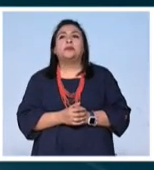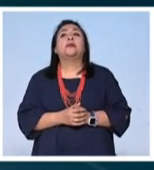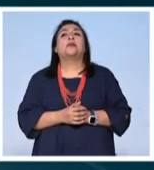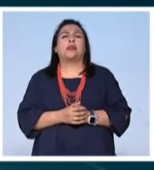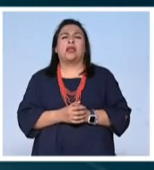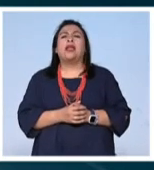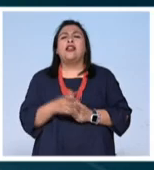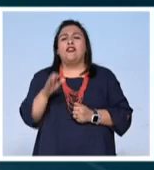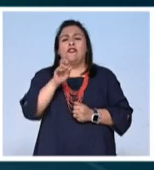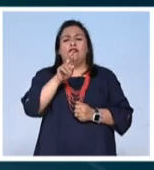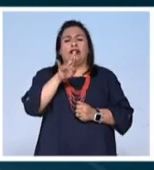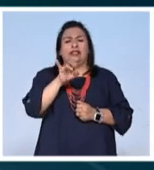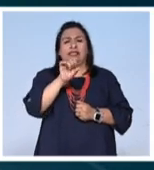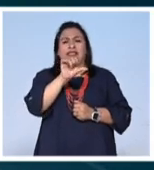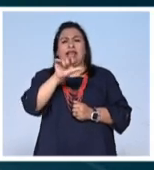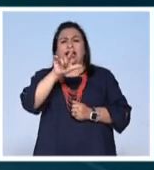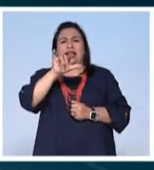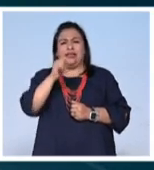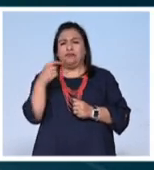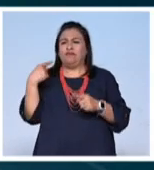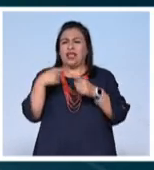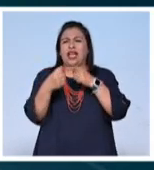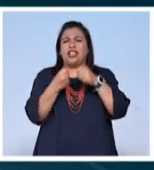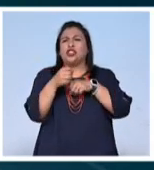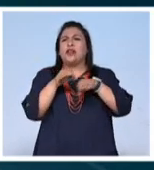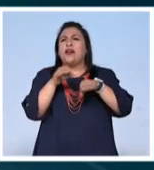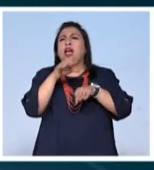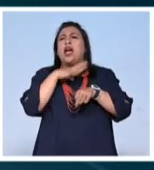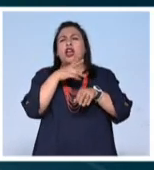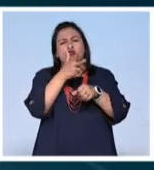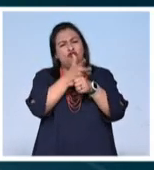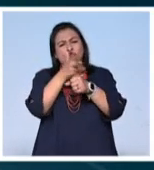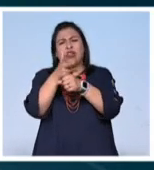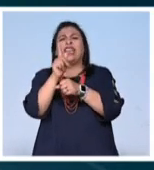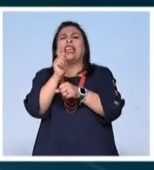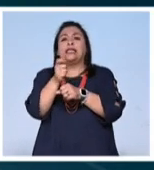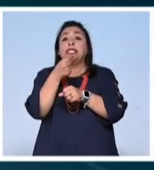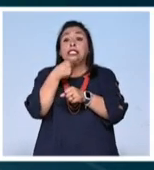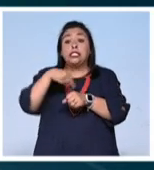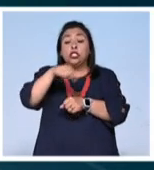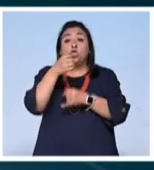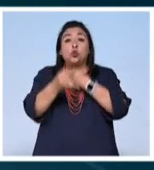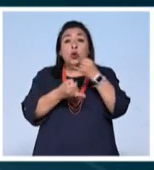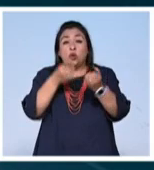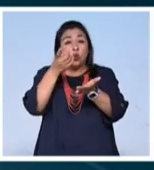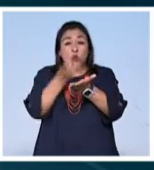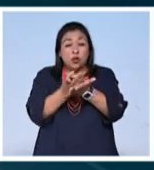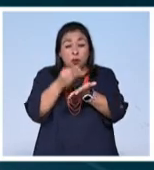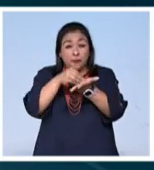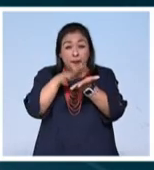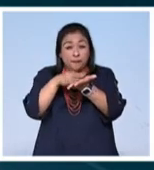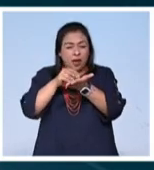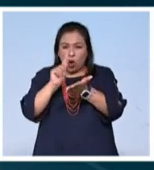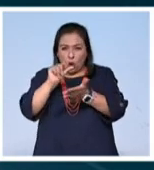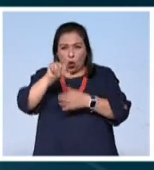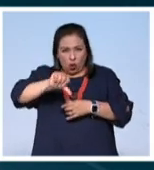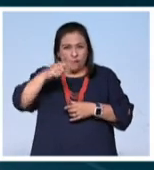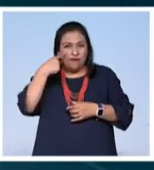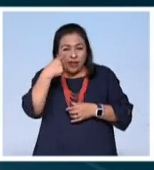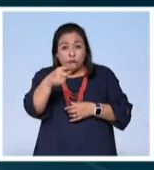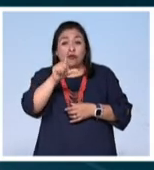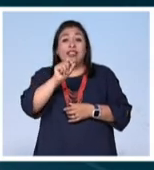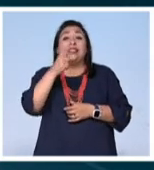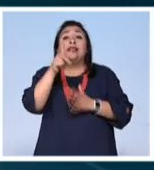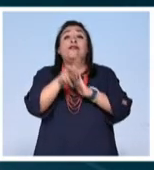Lo que ha hecho Francis Salis a lo largo de los años al grabar Niños Jugando va más allá del registro. Actualmente podemos ver estos